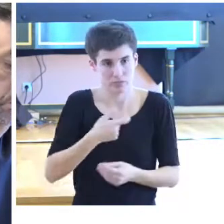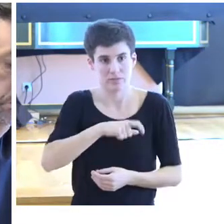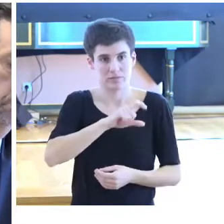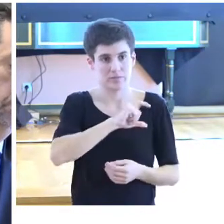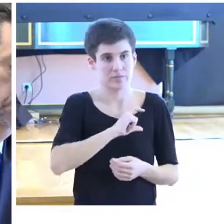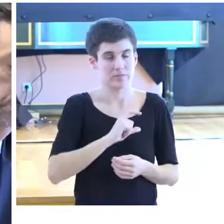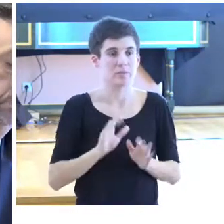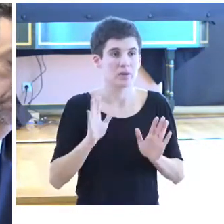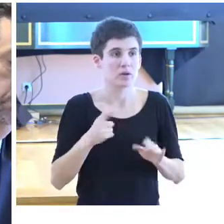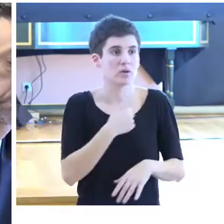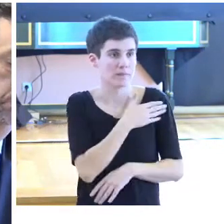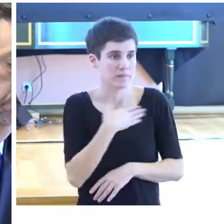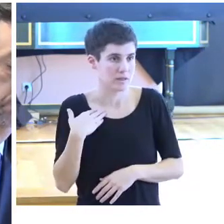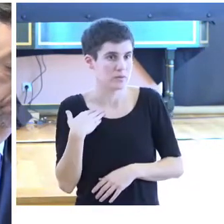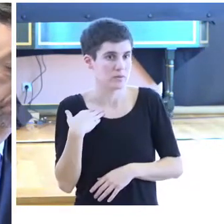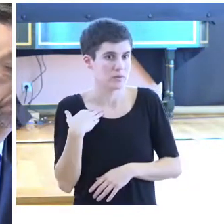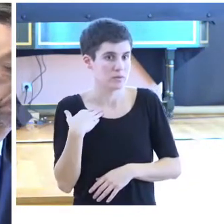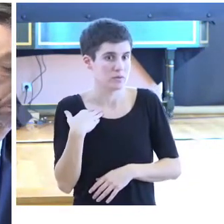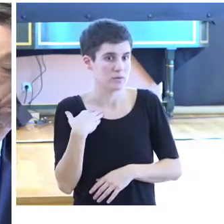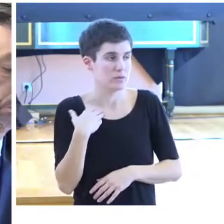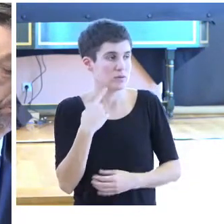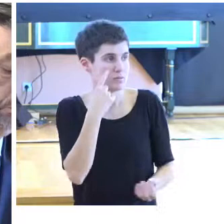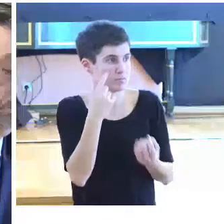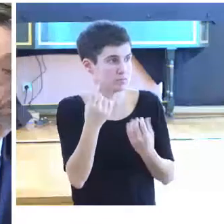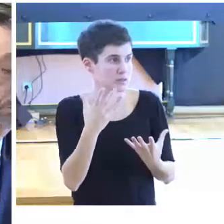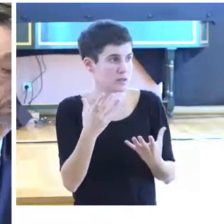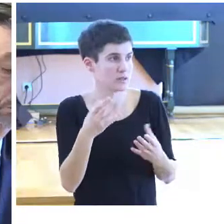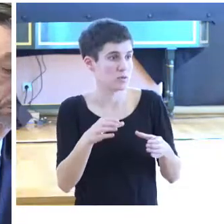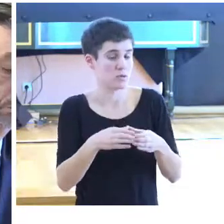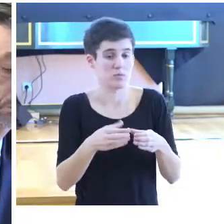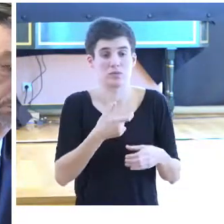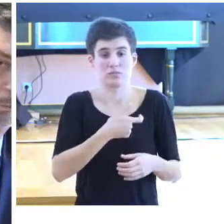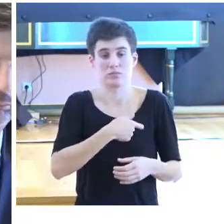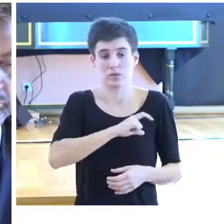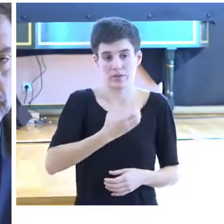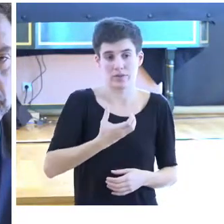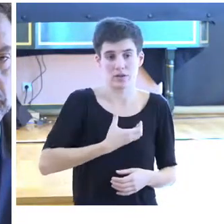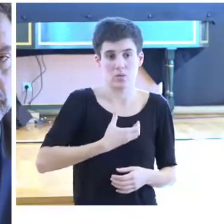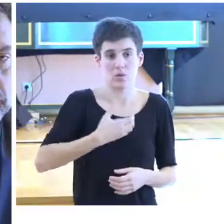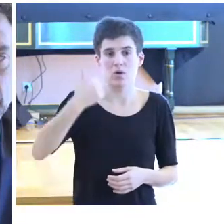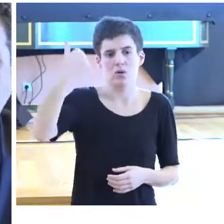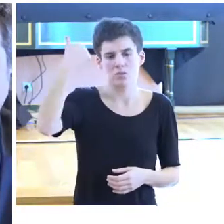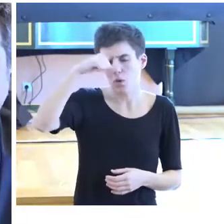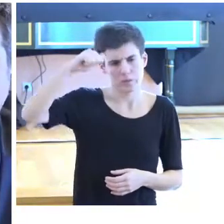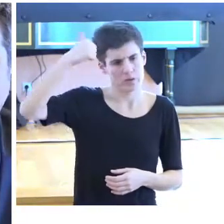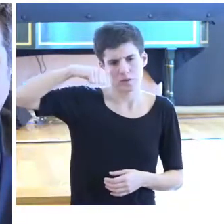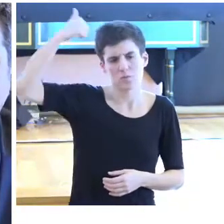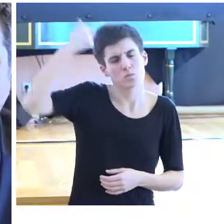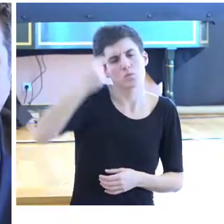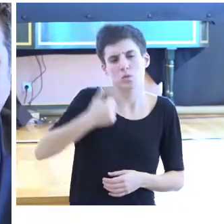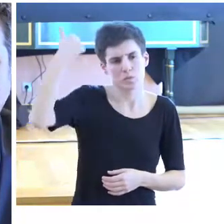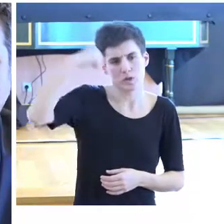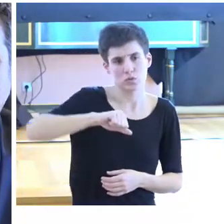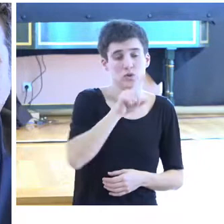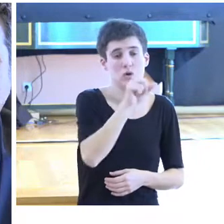pero también me gustaría destacar que estos cuerpos de seguridad, los policías locales, están muy masculinizados y que solo un 11%